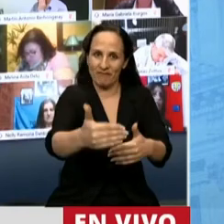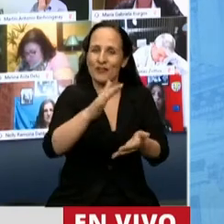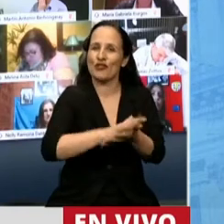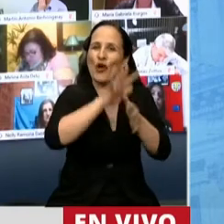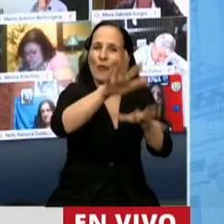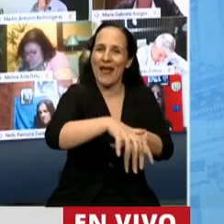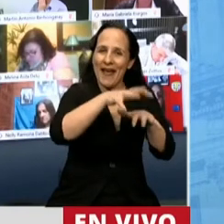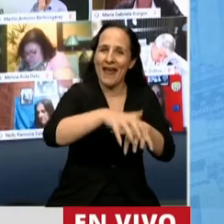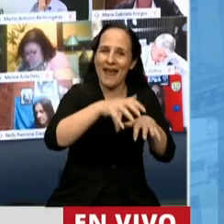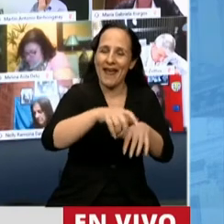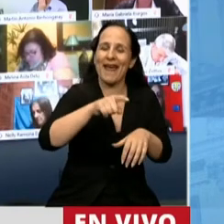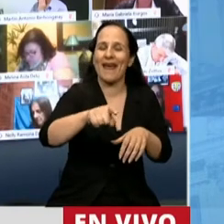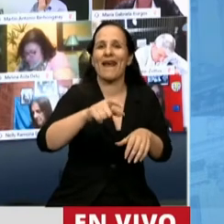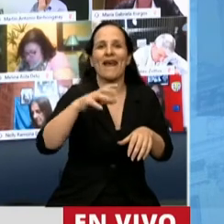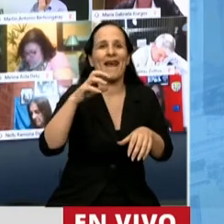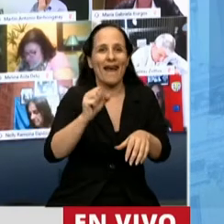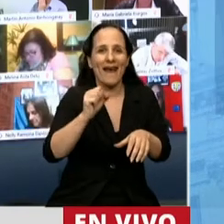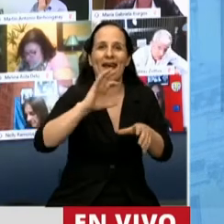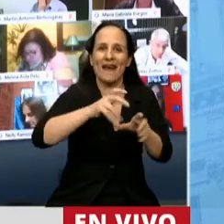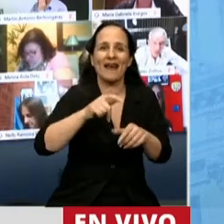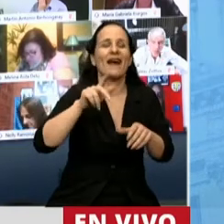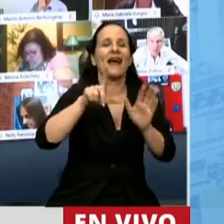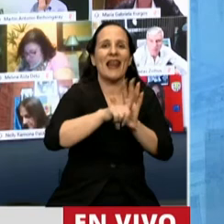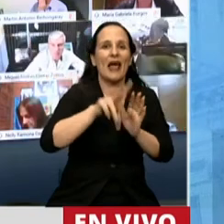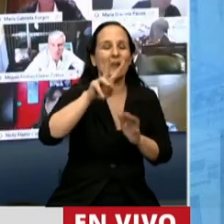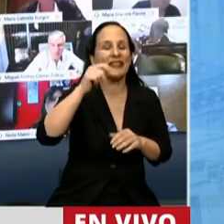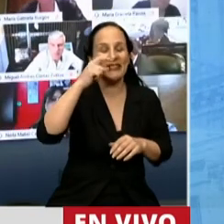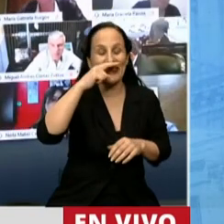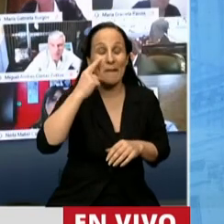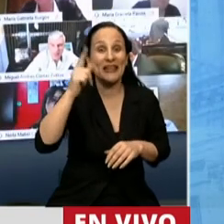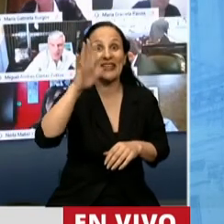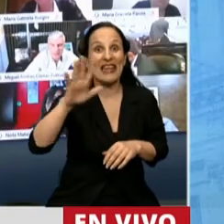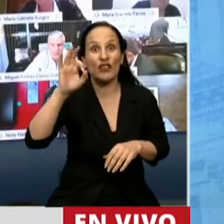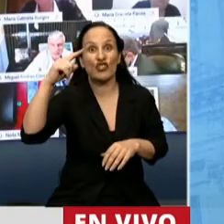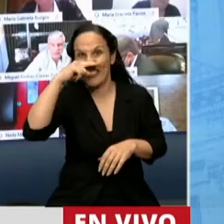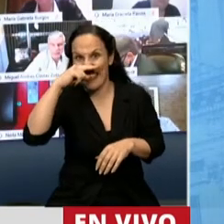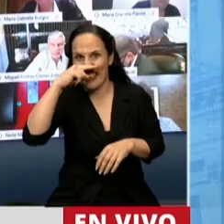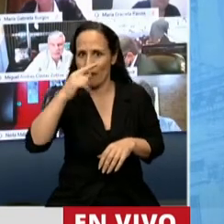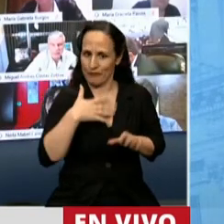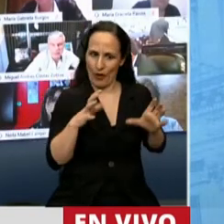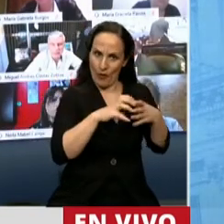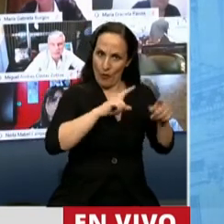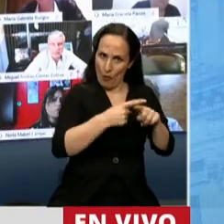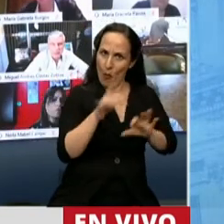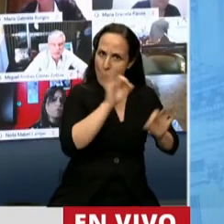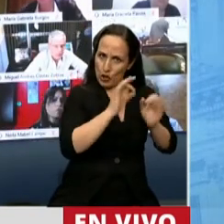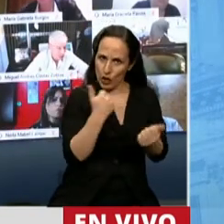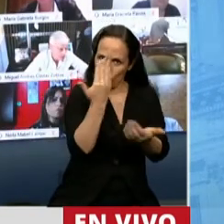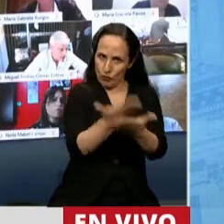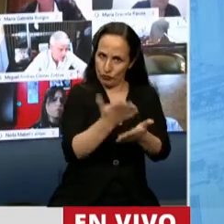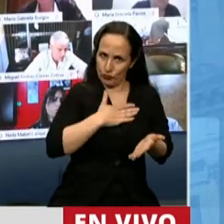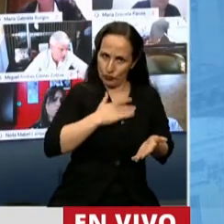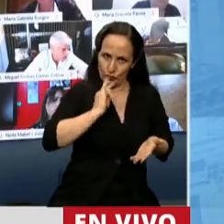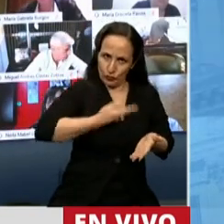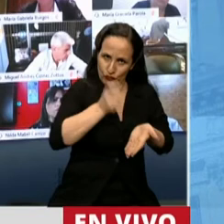cítricos dulces, la ley 27.507. Desde nuestro bloque presentamos un proyecto de mautería